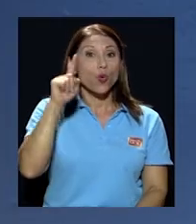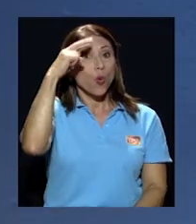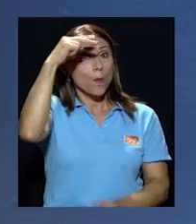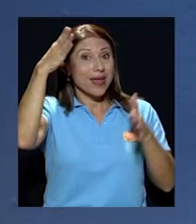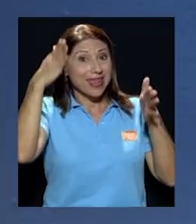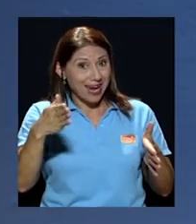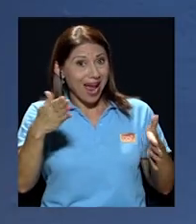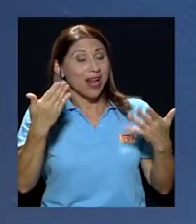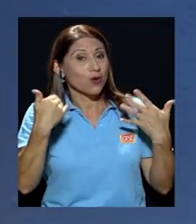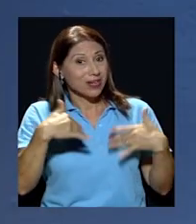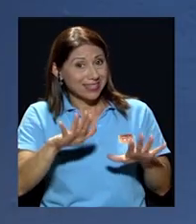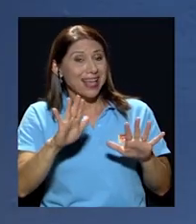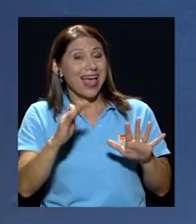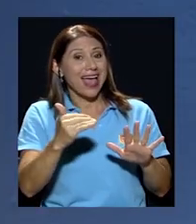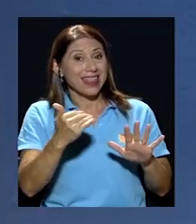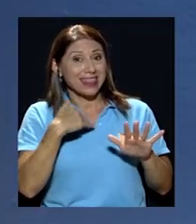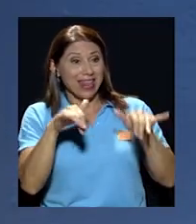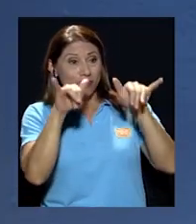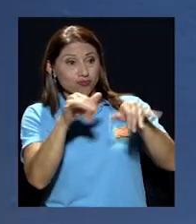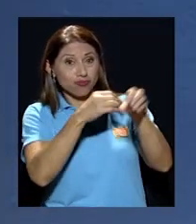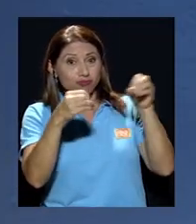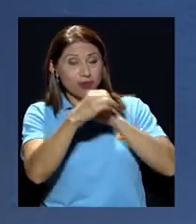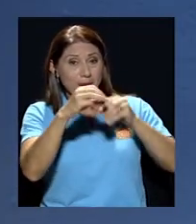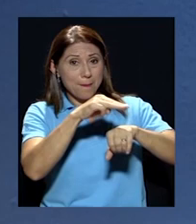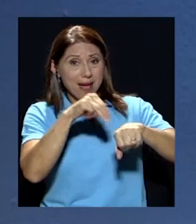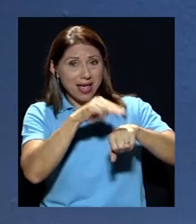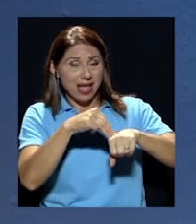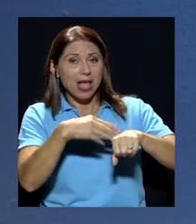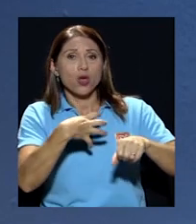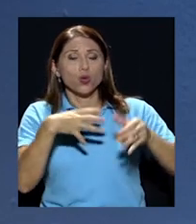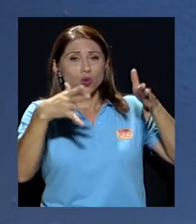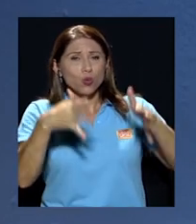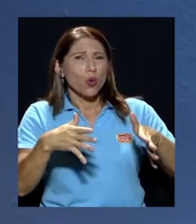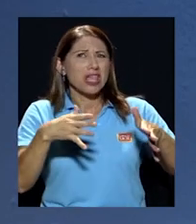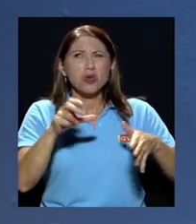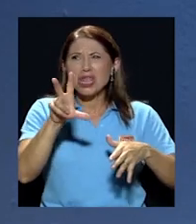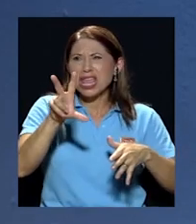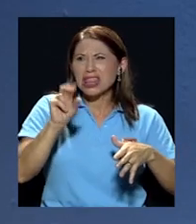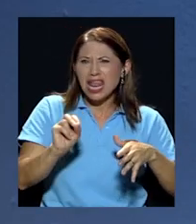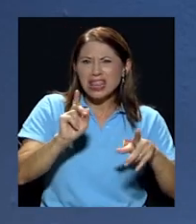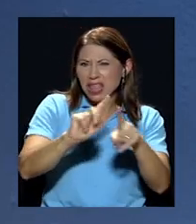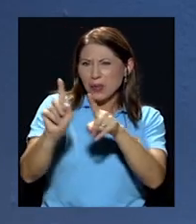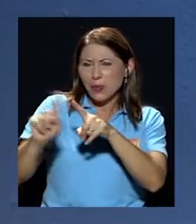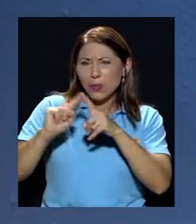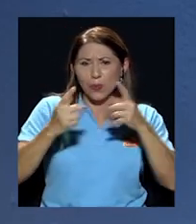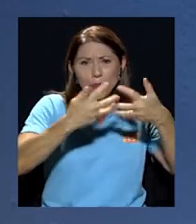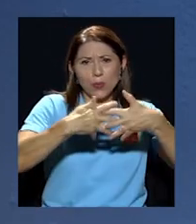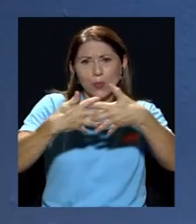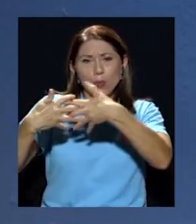sede en Miami que es dueño de treinta y tantas estaciones cadenas de televisión